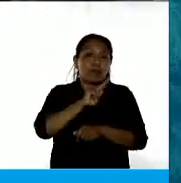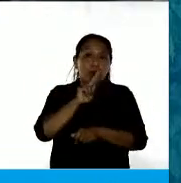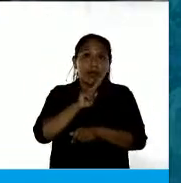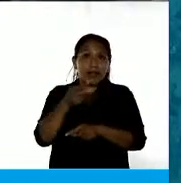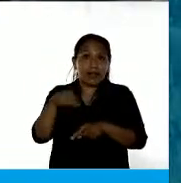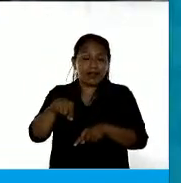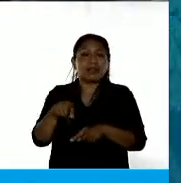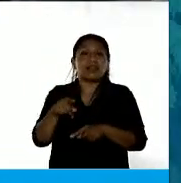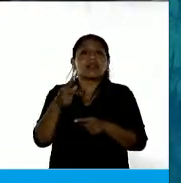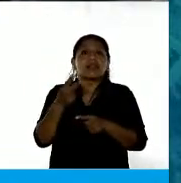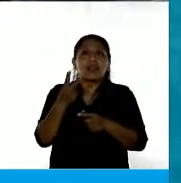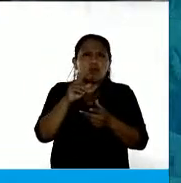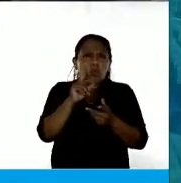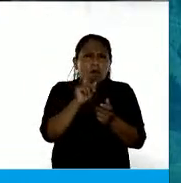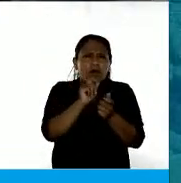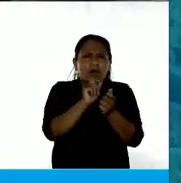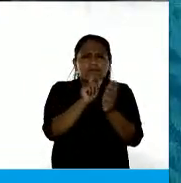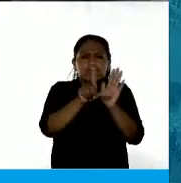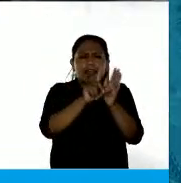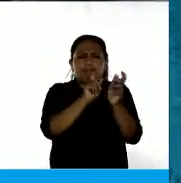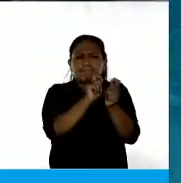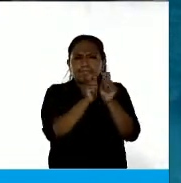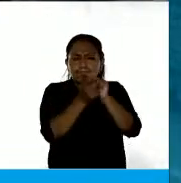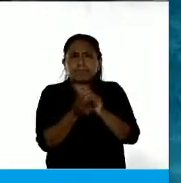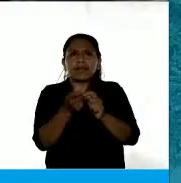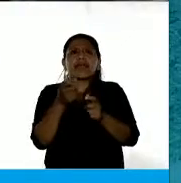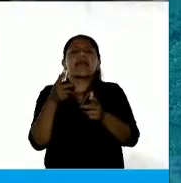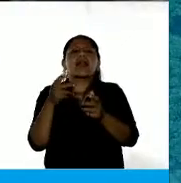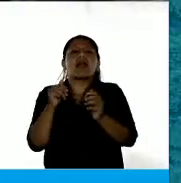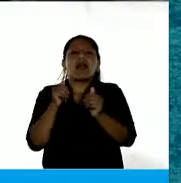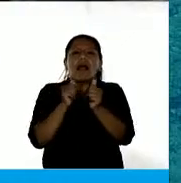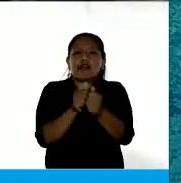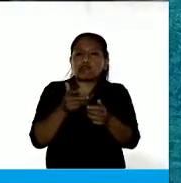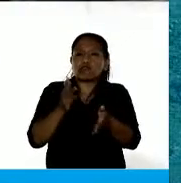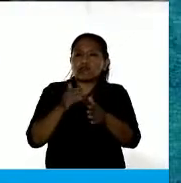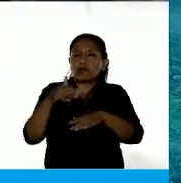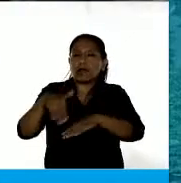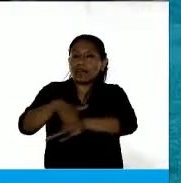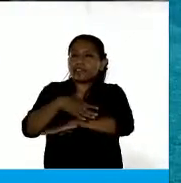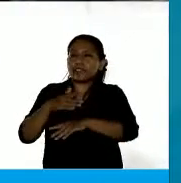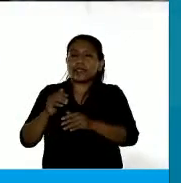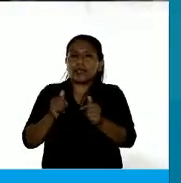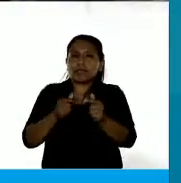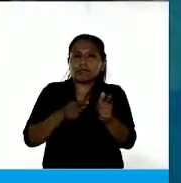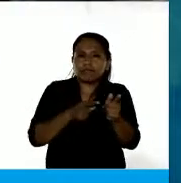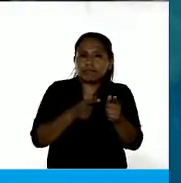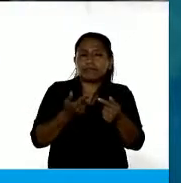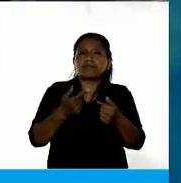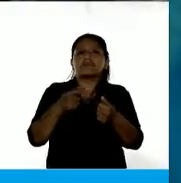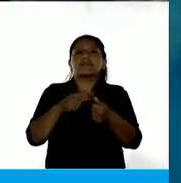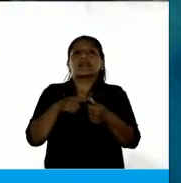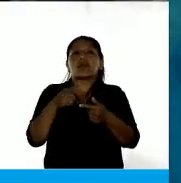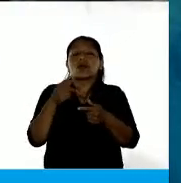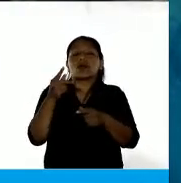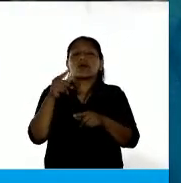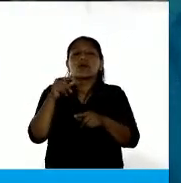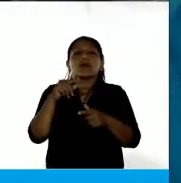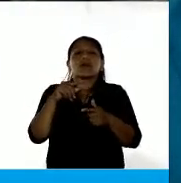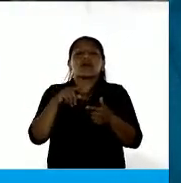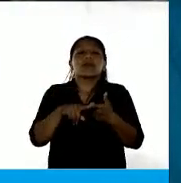oportunidades reformas. Agregamos el acoso callejero, como bien mencionaba una de las diputadas.